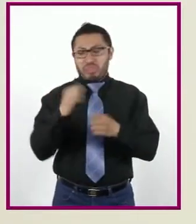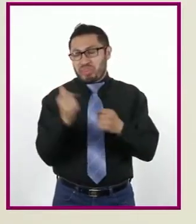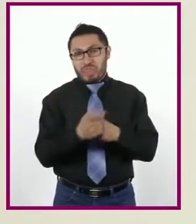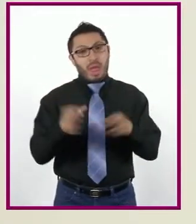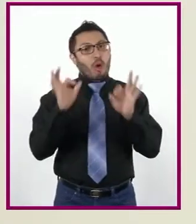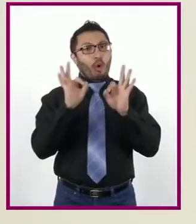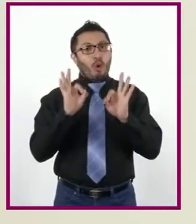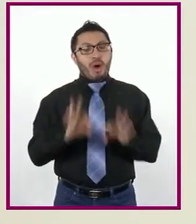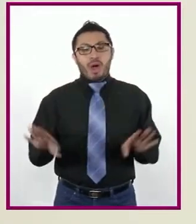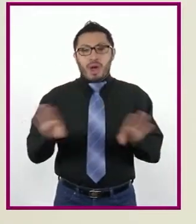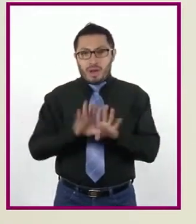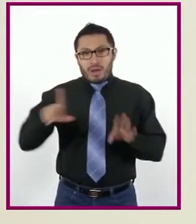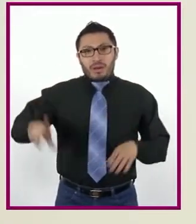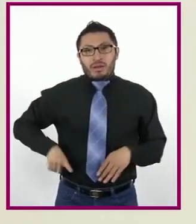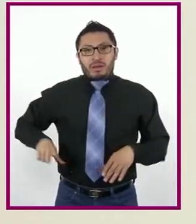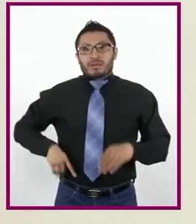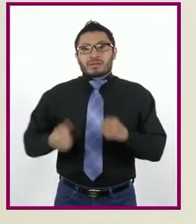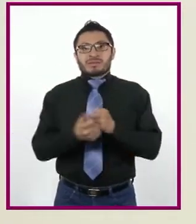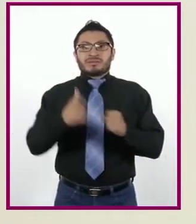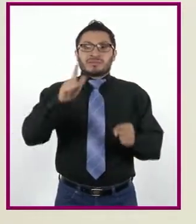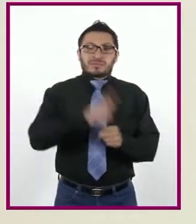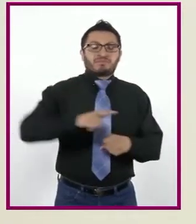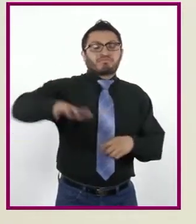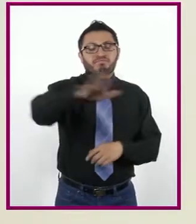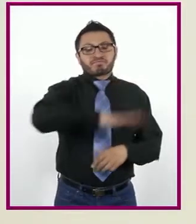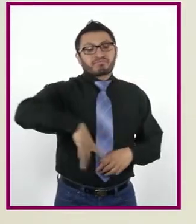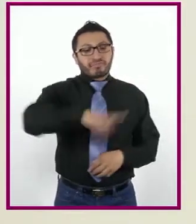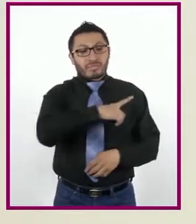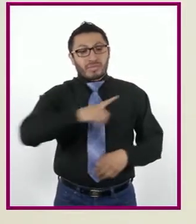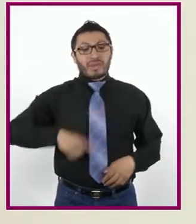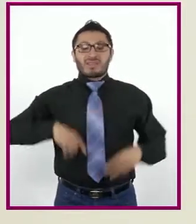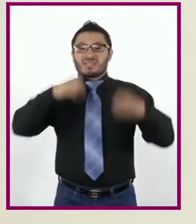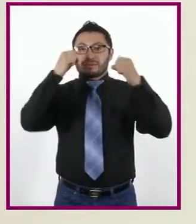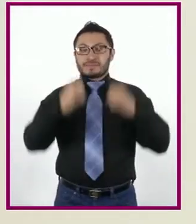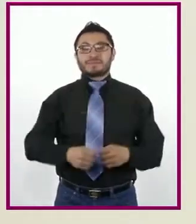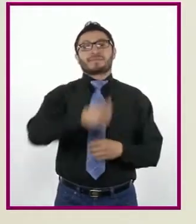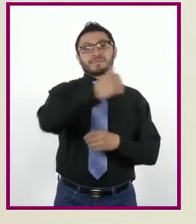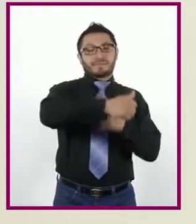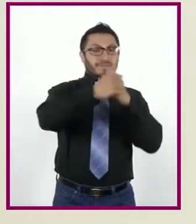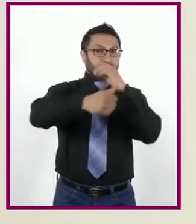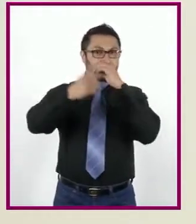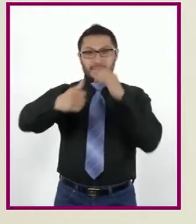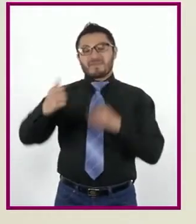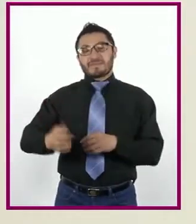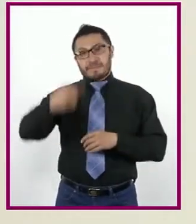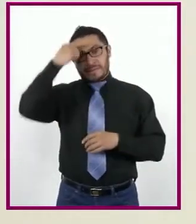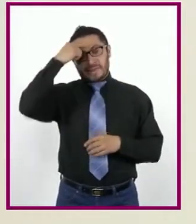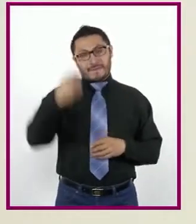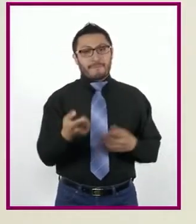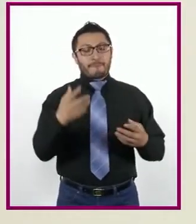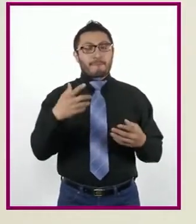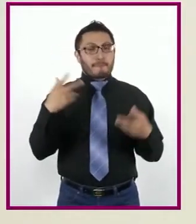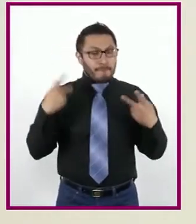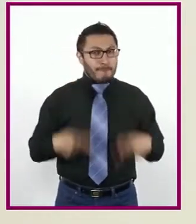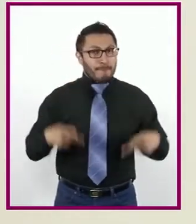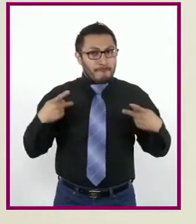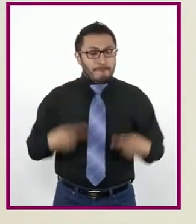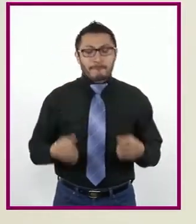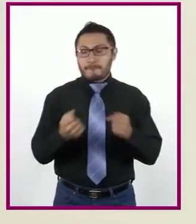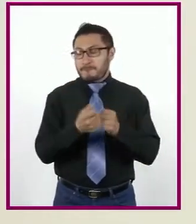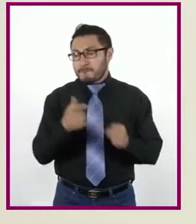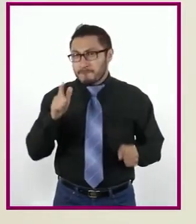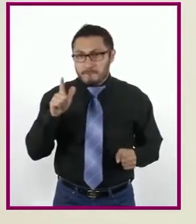cómo los gobiernos y las sociedades deben de garantizar cubrir cada una de ellas para que las y los ciudadanos